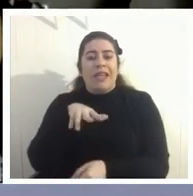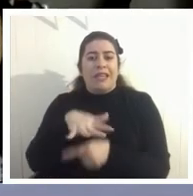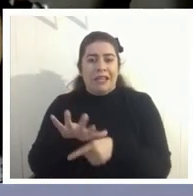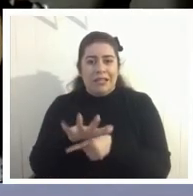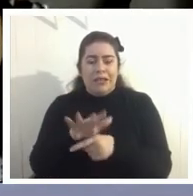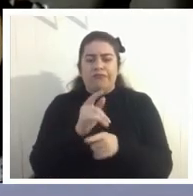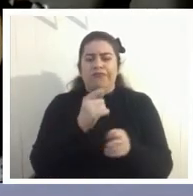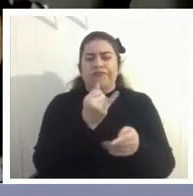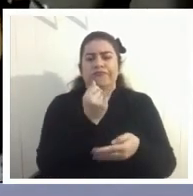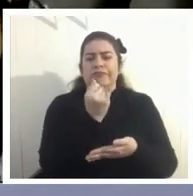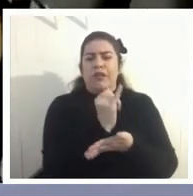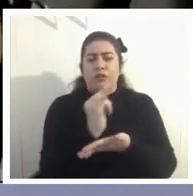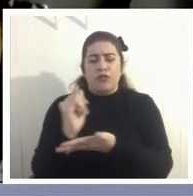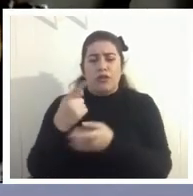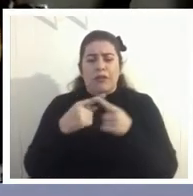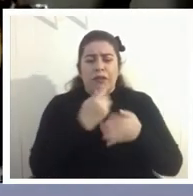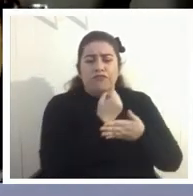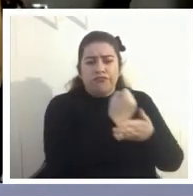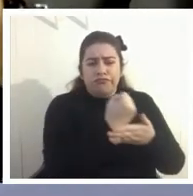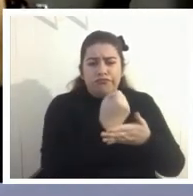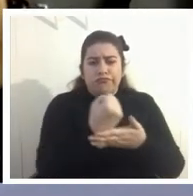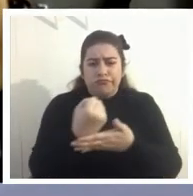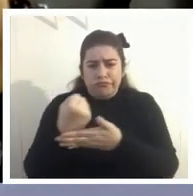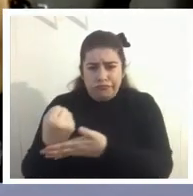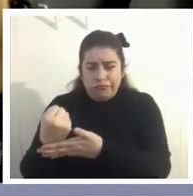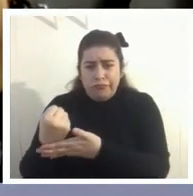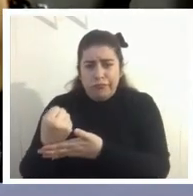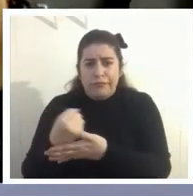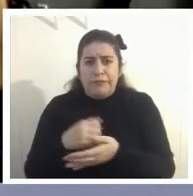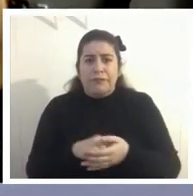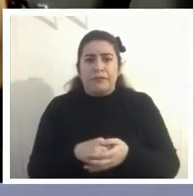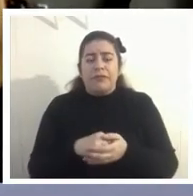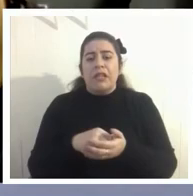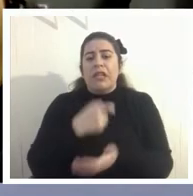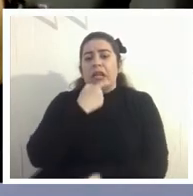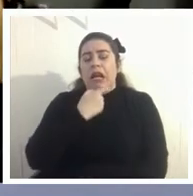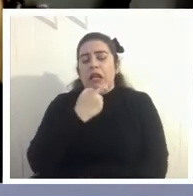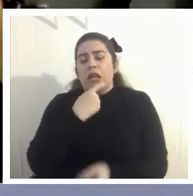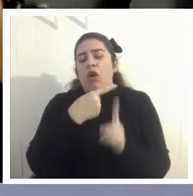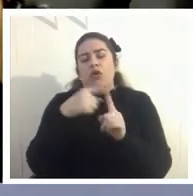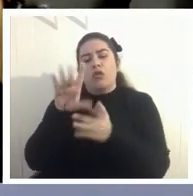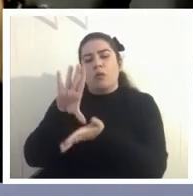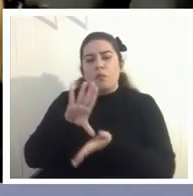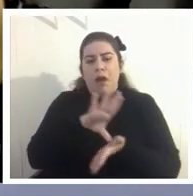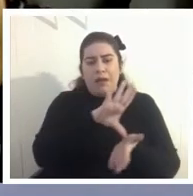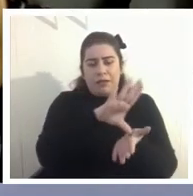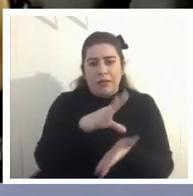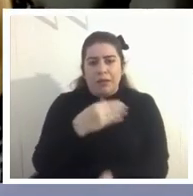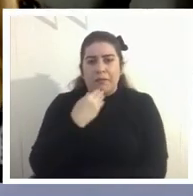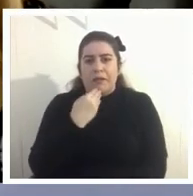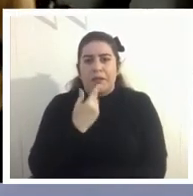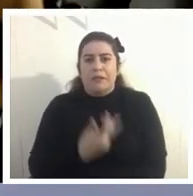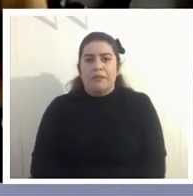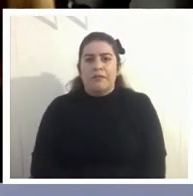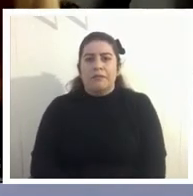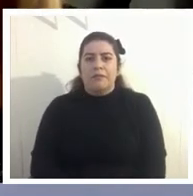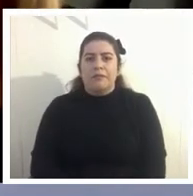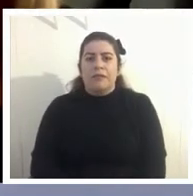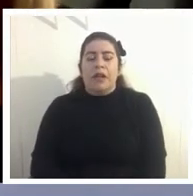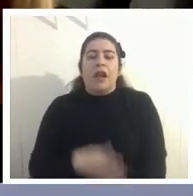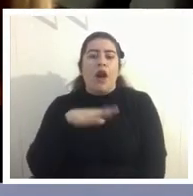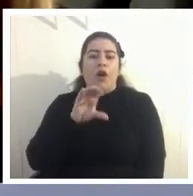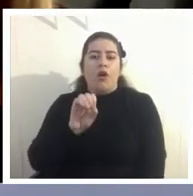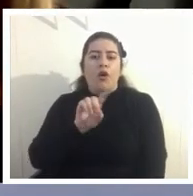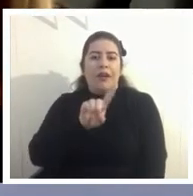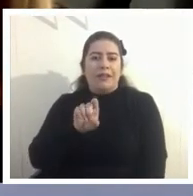nacionales en Inglaterra y en otros países incluida también la OSD así que